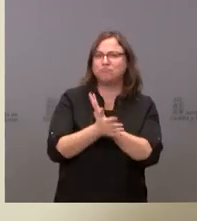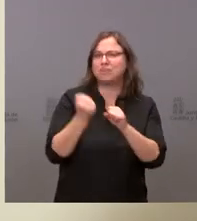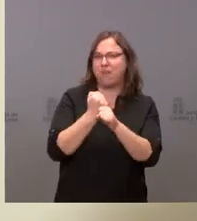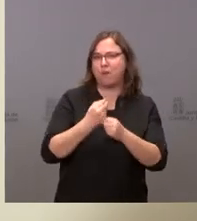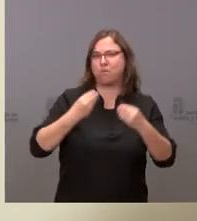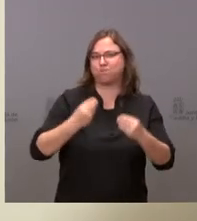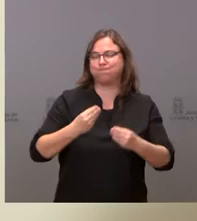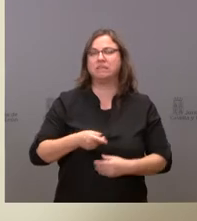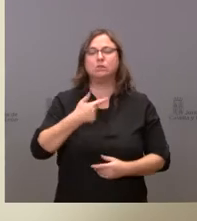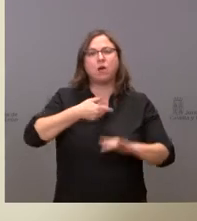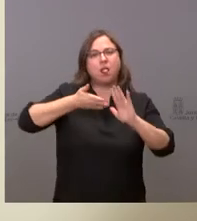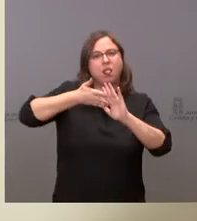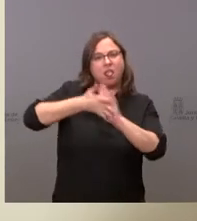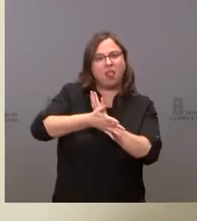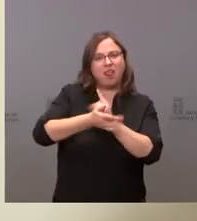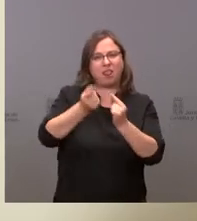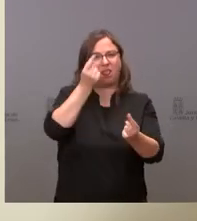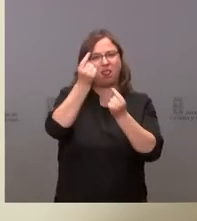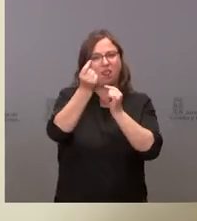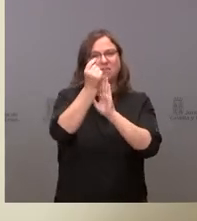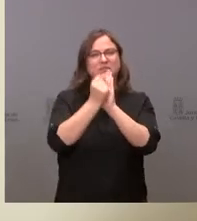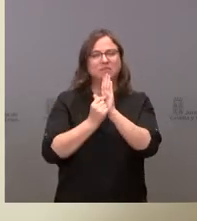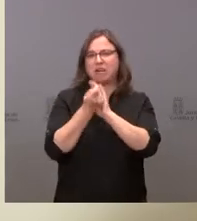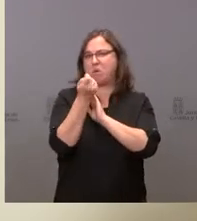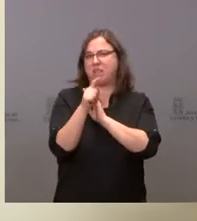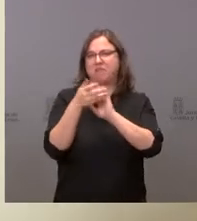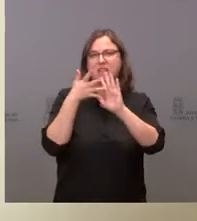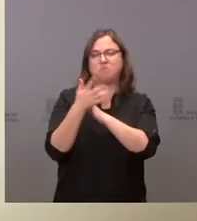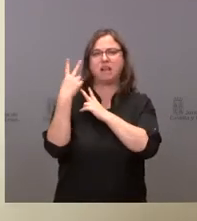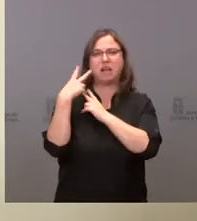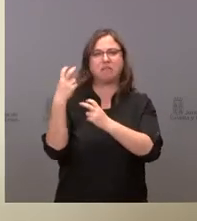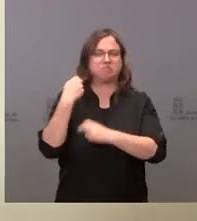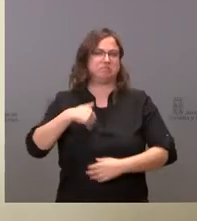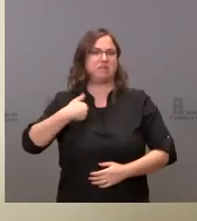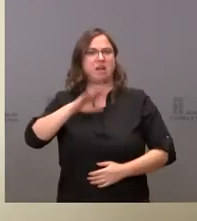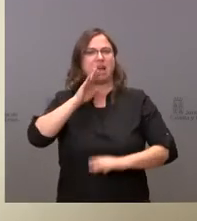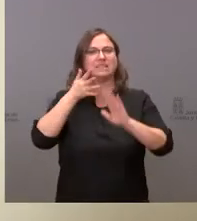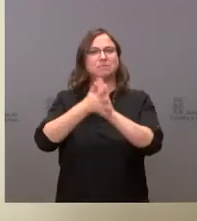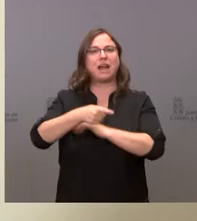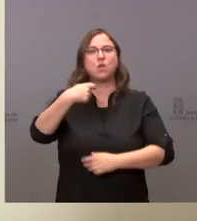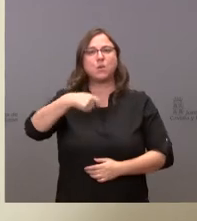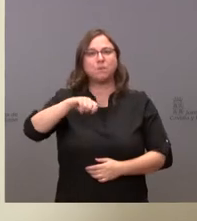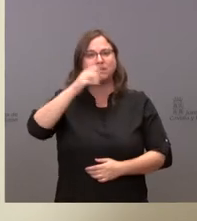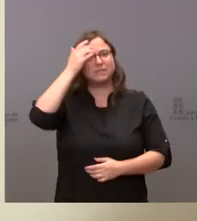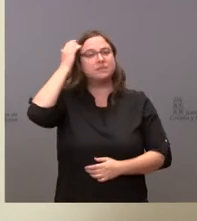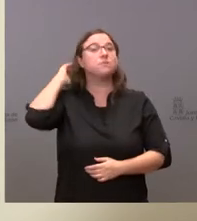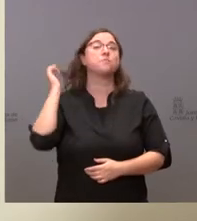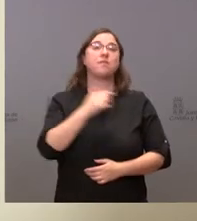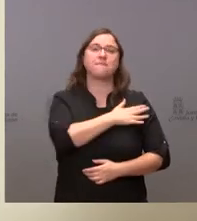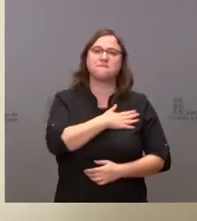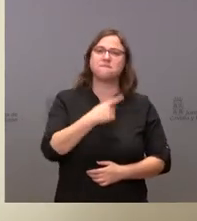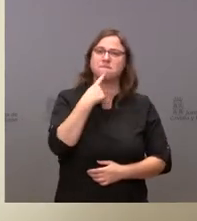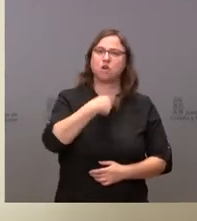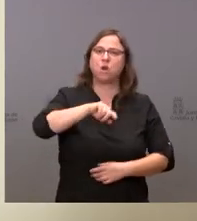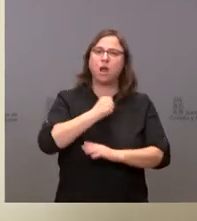a entrar en detalle de las nuevas medidas fiscales, como ya ha expresado el presidente, pero sí recalcar nuestro apoyo